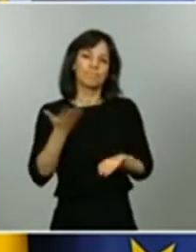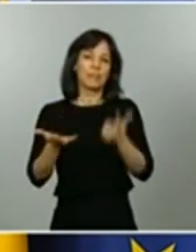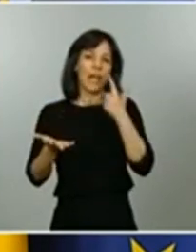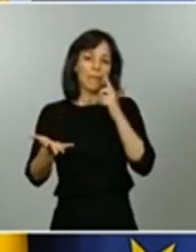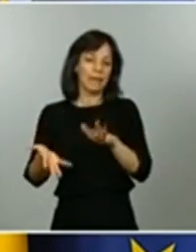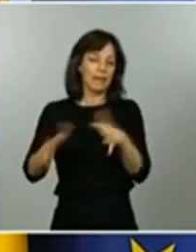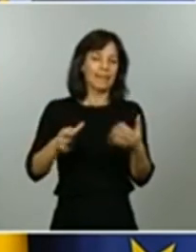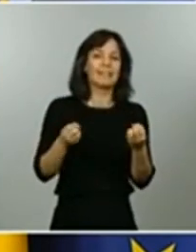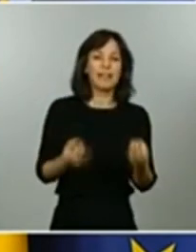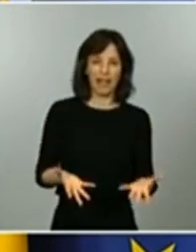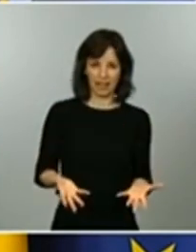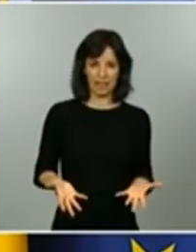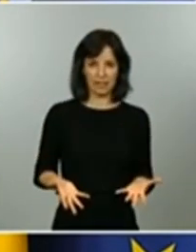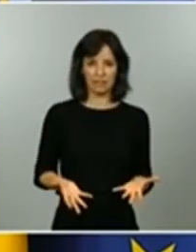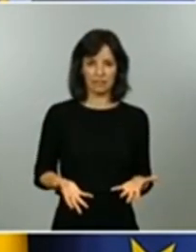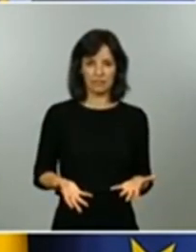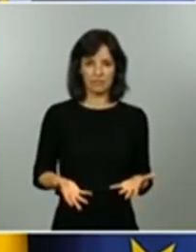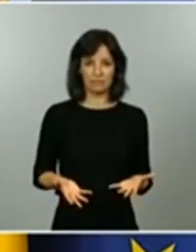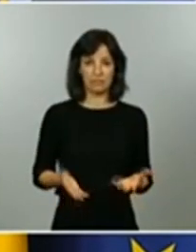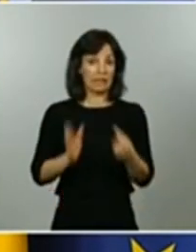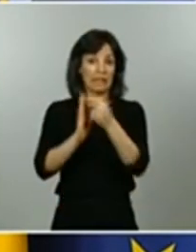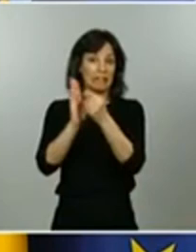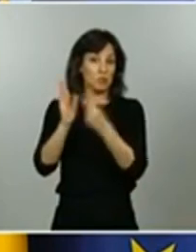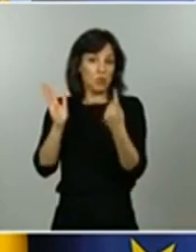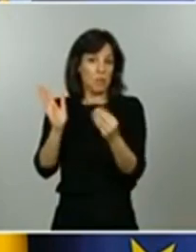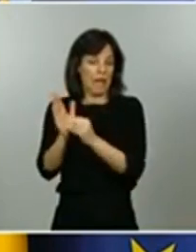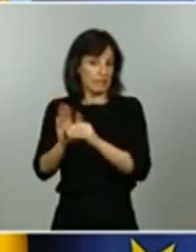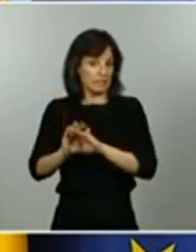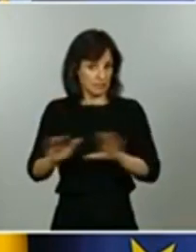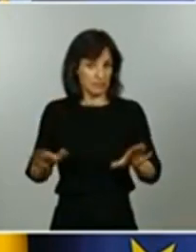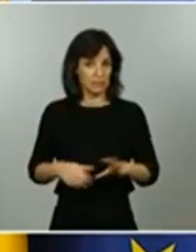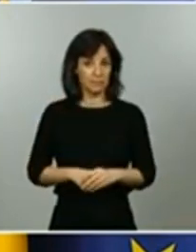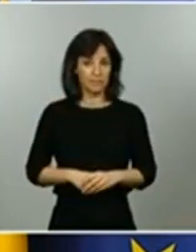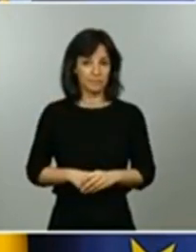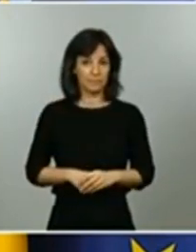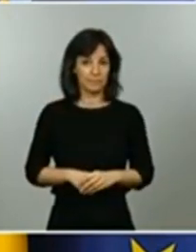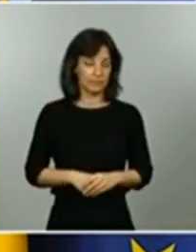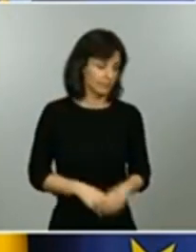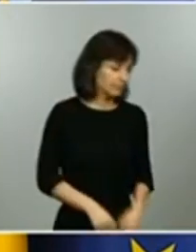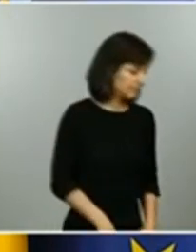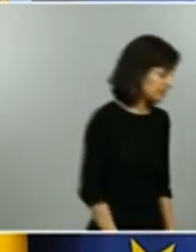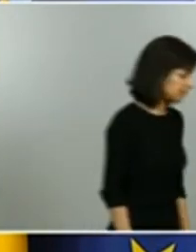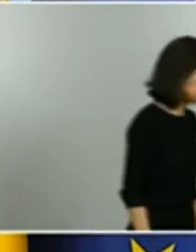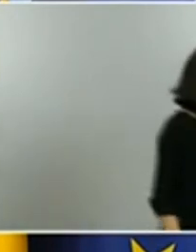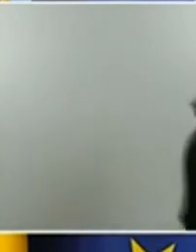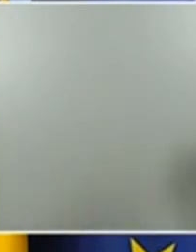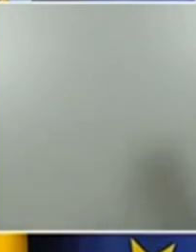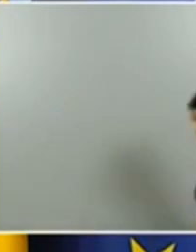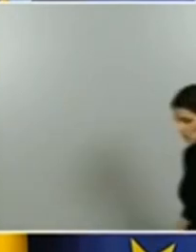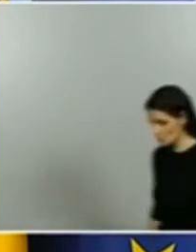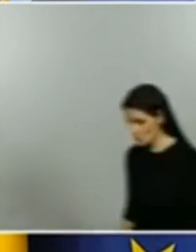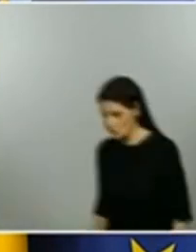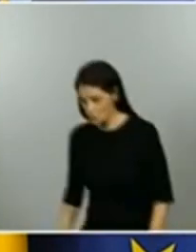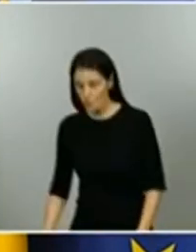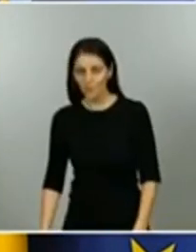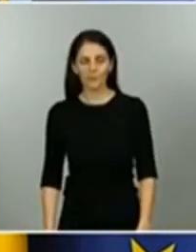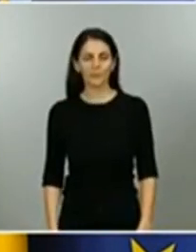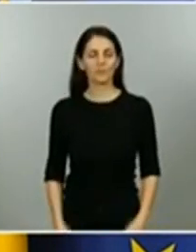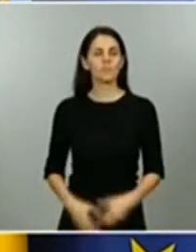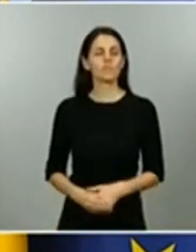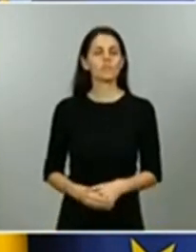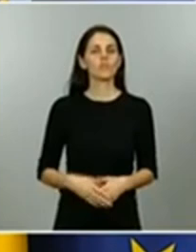uno más de los criterios que tenemos que incluir no quiere decir que todas tengan que hacerlo igual todas tienen que hacerlo